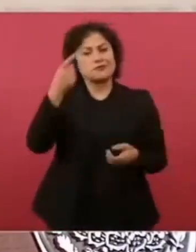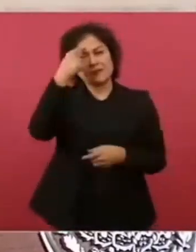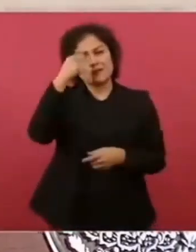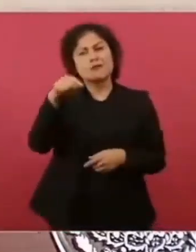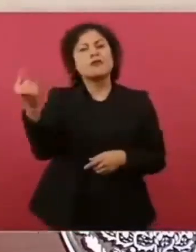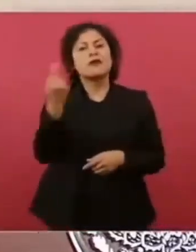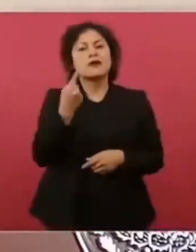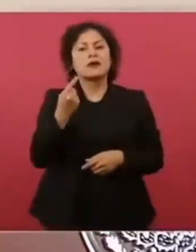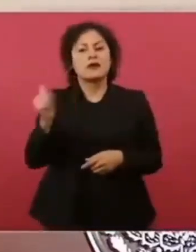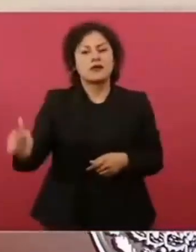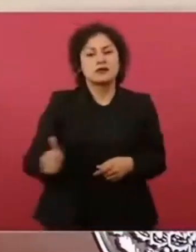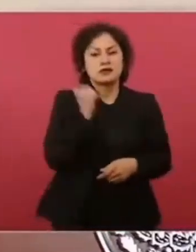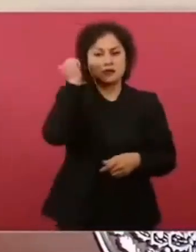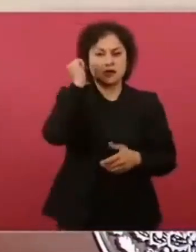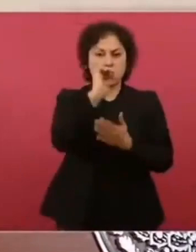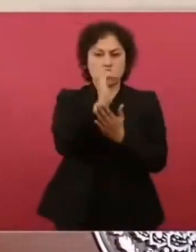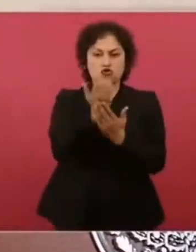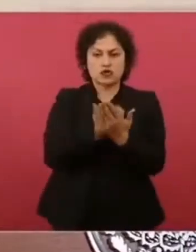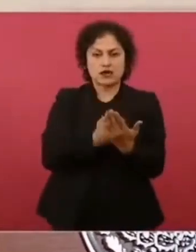con los contratos colectivos.